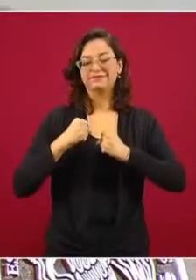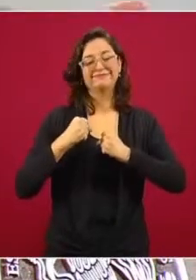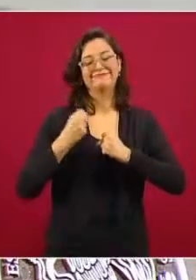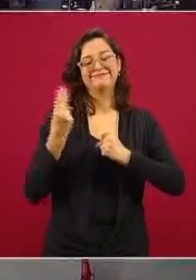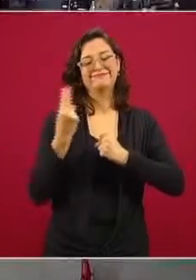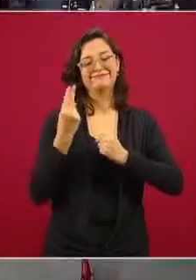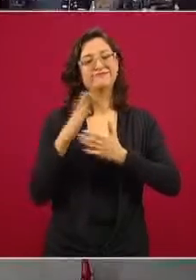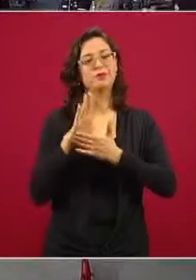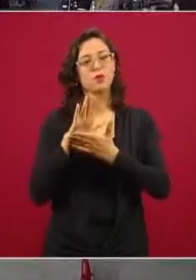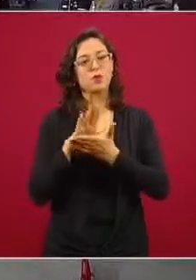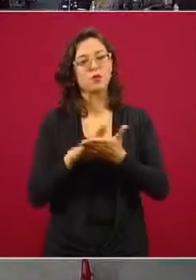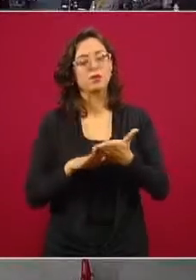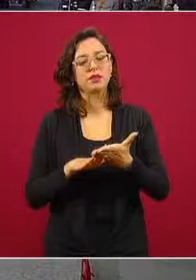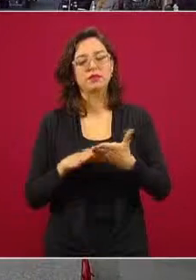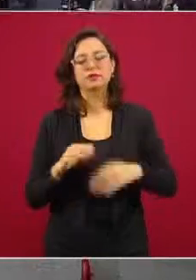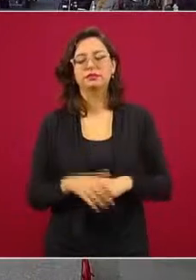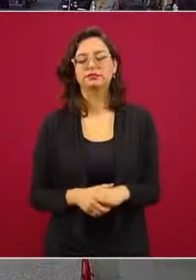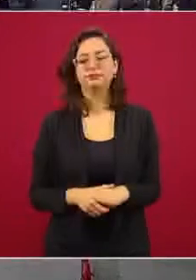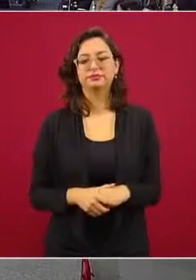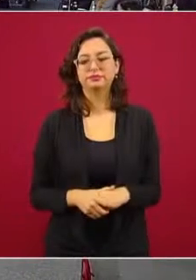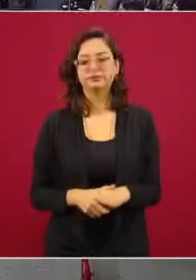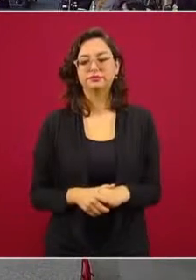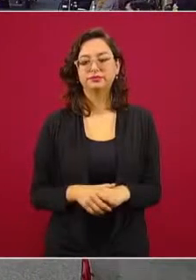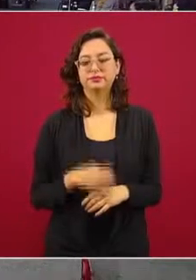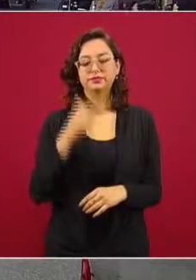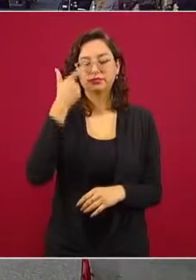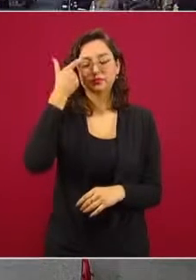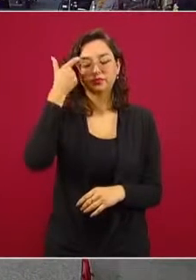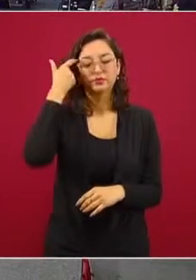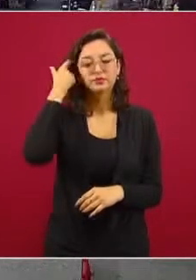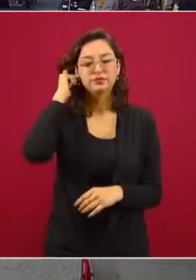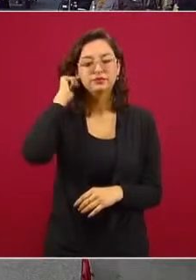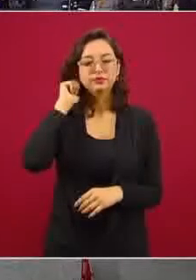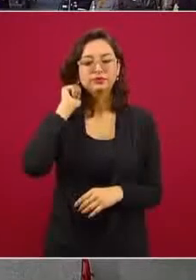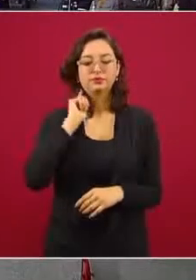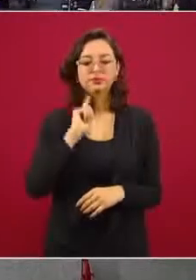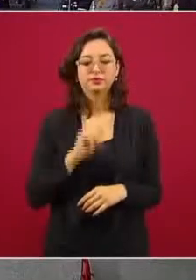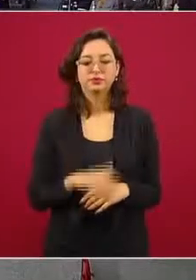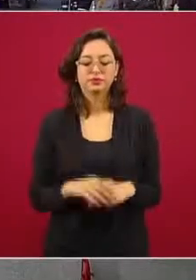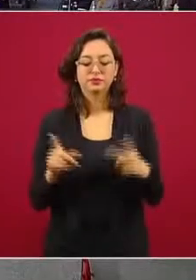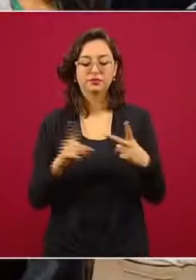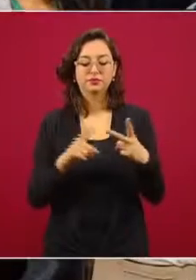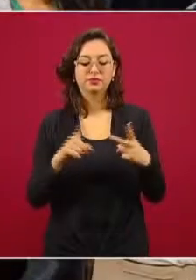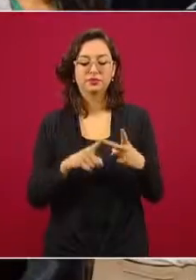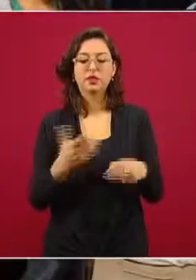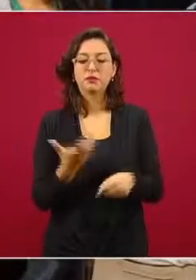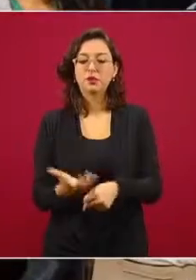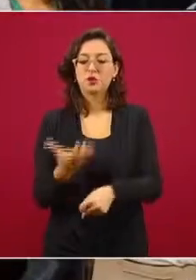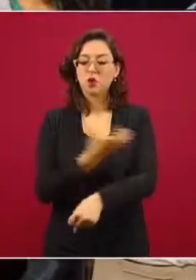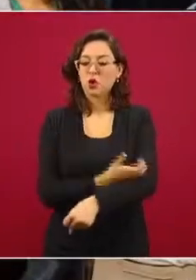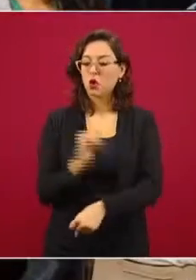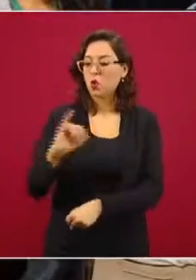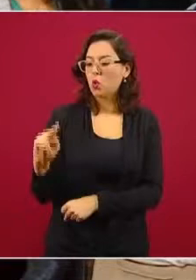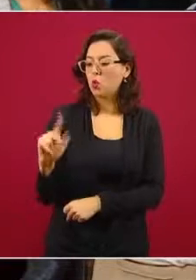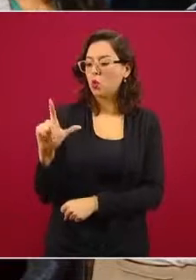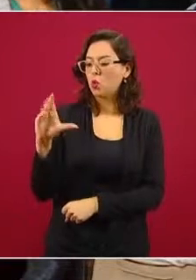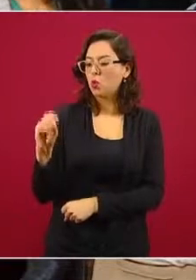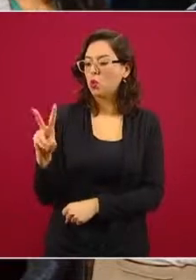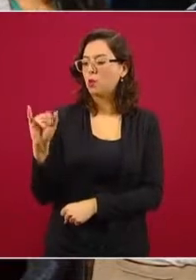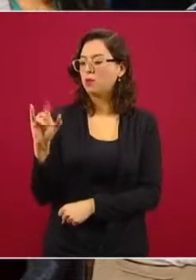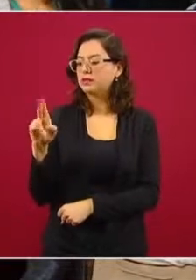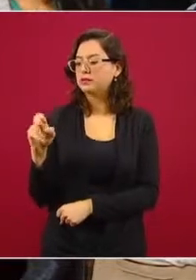Presidente de México, mi segunda pregunta. Mi colega Julio Cerroa y Vicente Serrano, de Sin Censura, en una